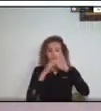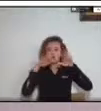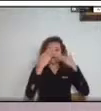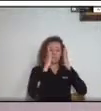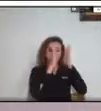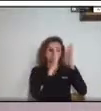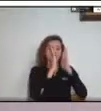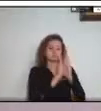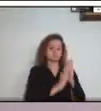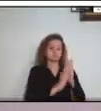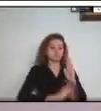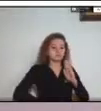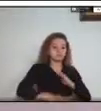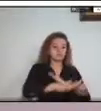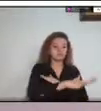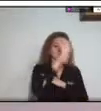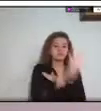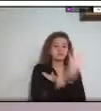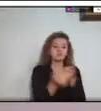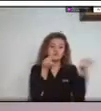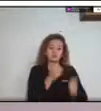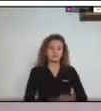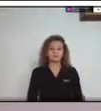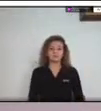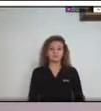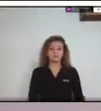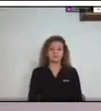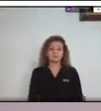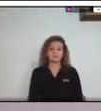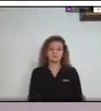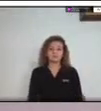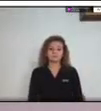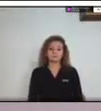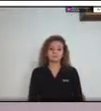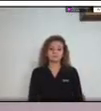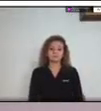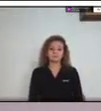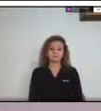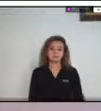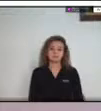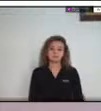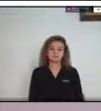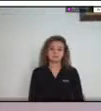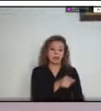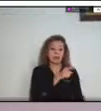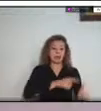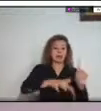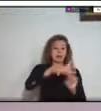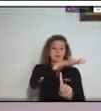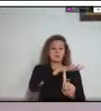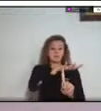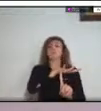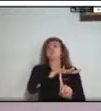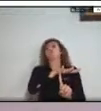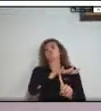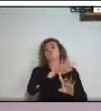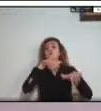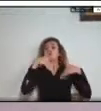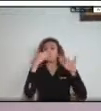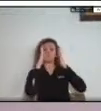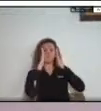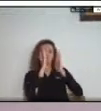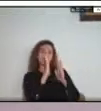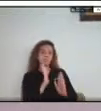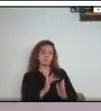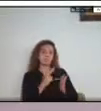y el proceso productivo. En este contexto, para implementar el proceso de preparación para la respuesta y recuperación, se hace necesario